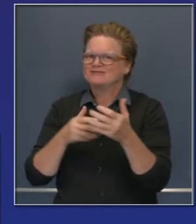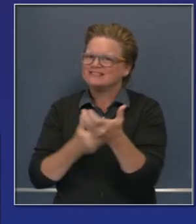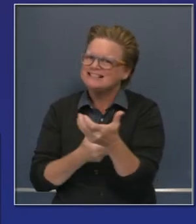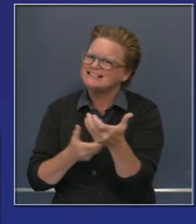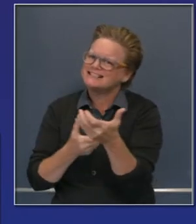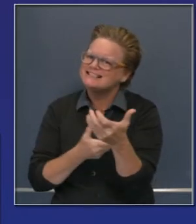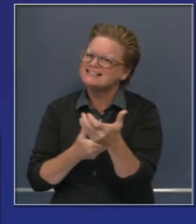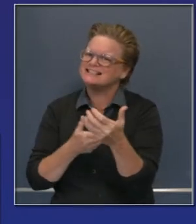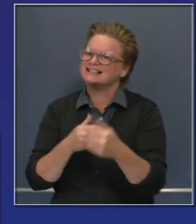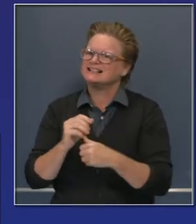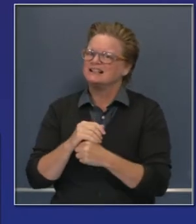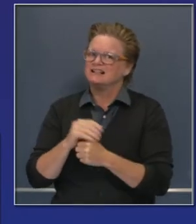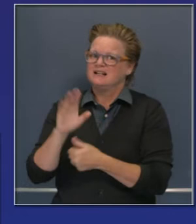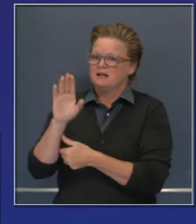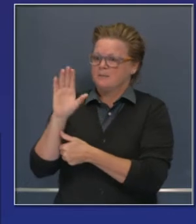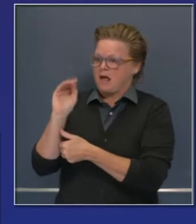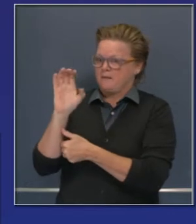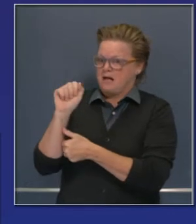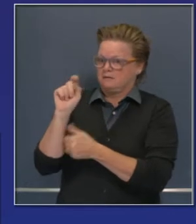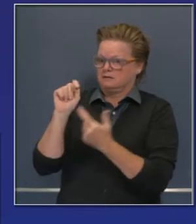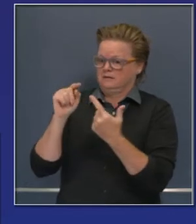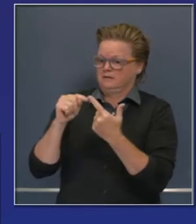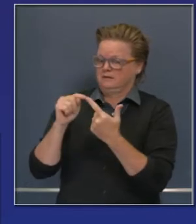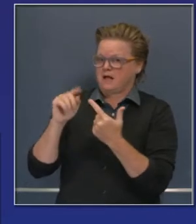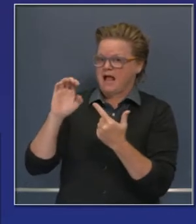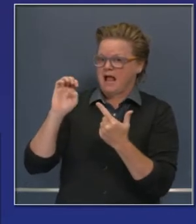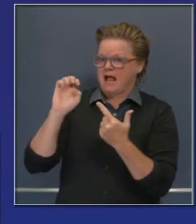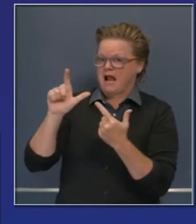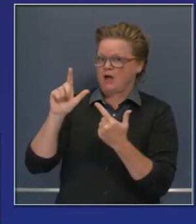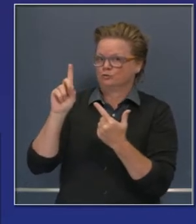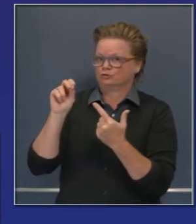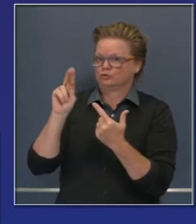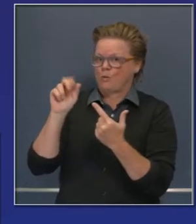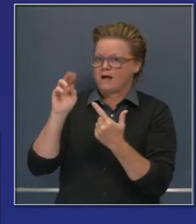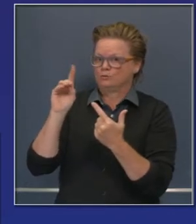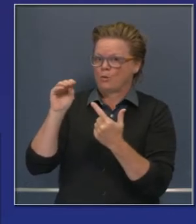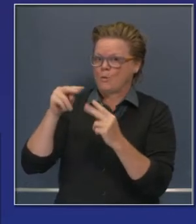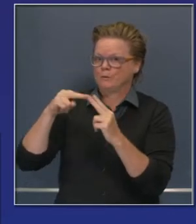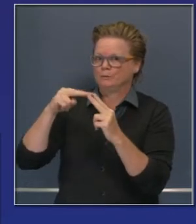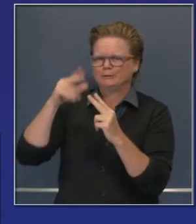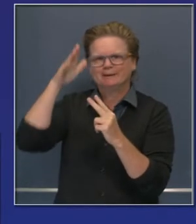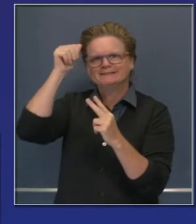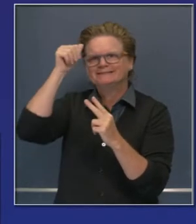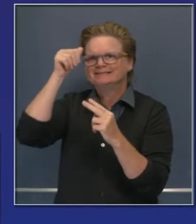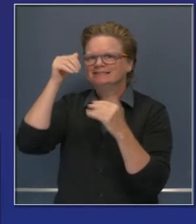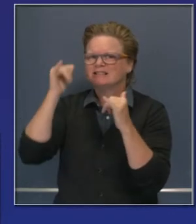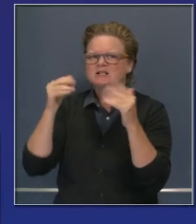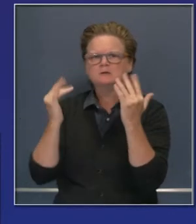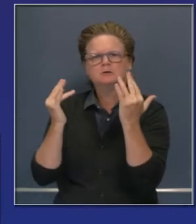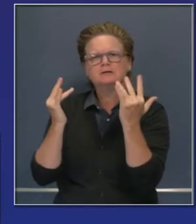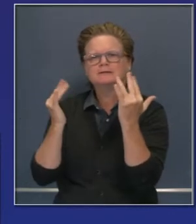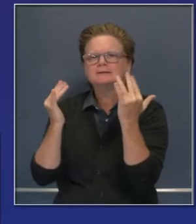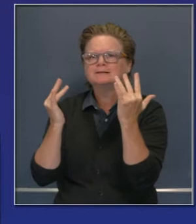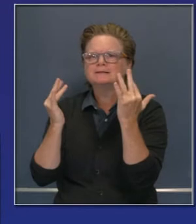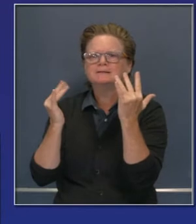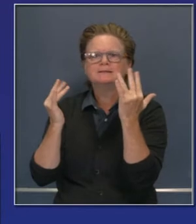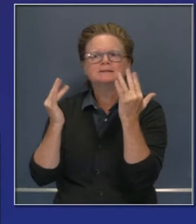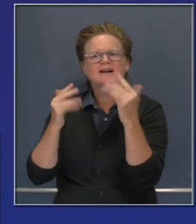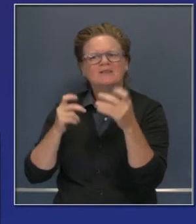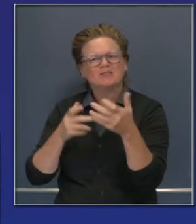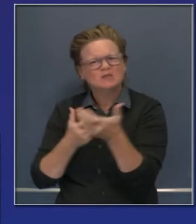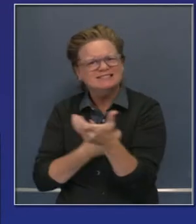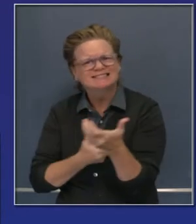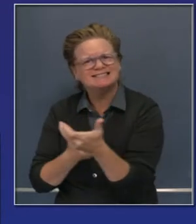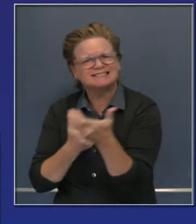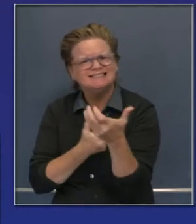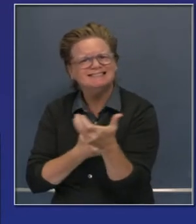la última semana. Entre los incendios de Bobcat y El Dorado, obviamente son incendios tercos, difíciles de combatir y seguimos haciendo lo mejor